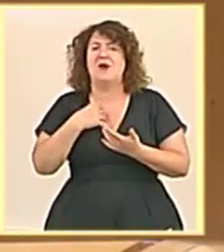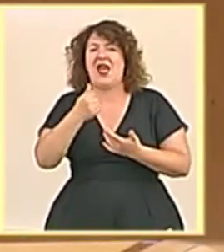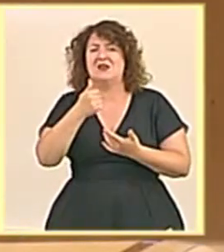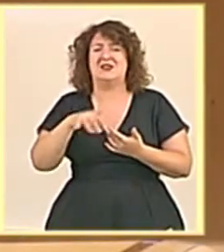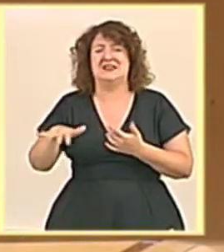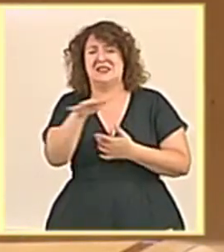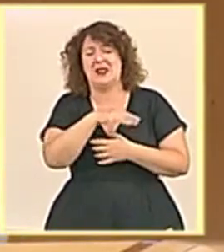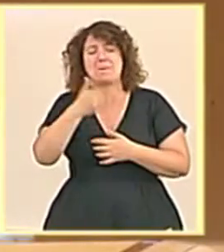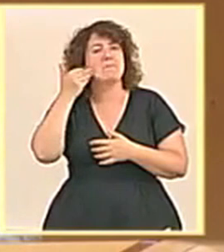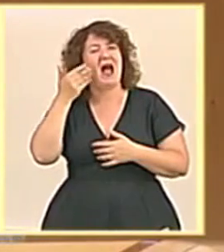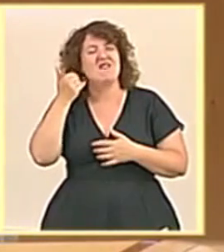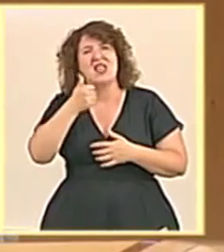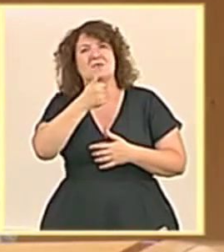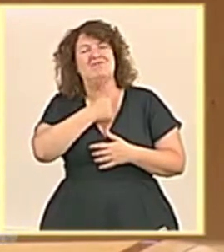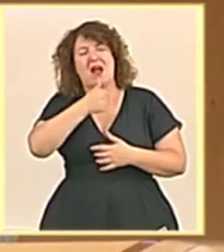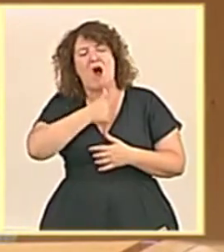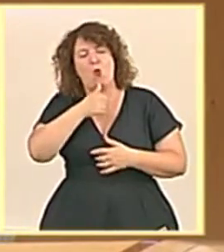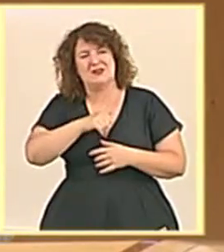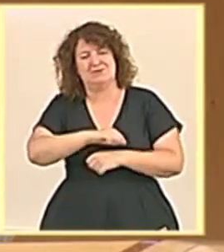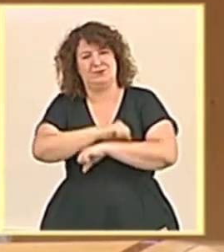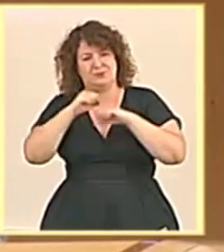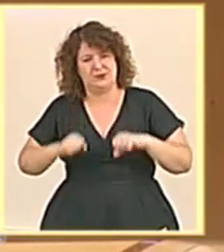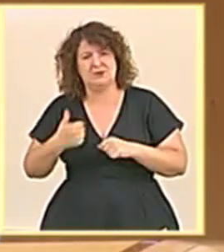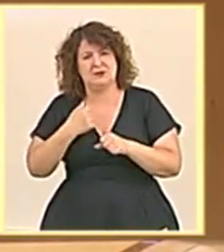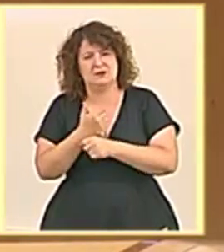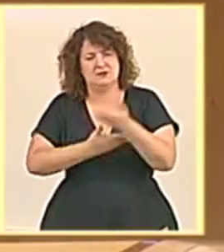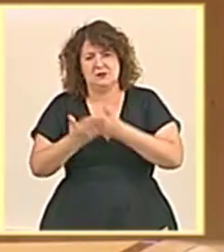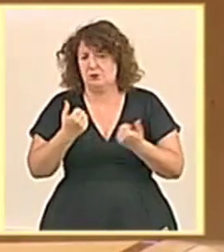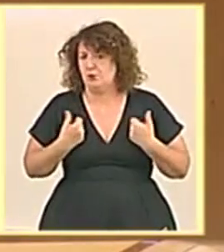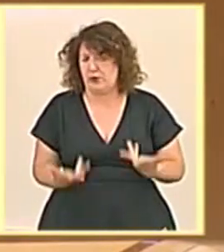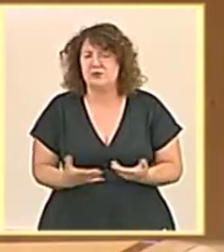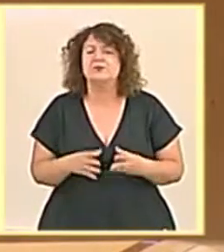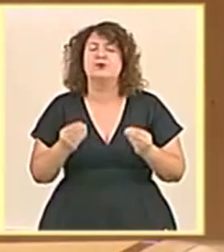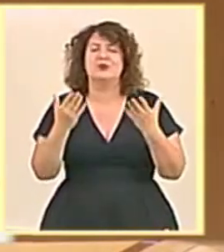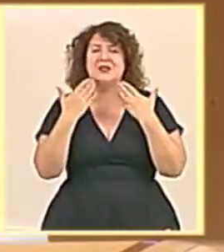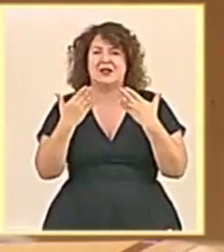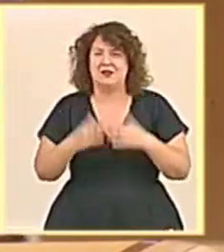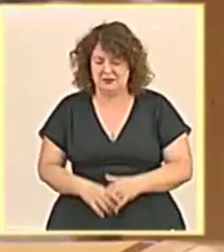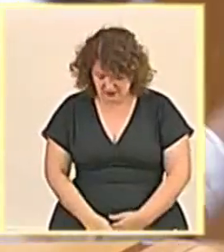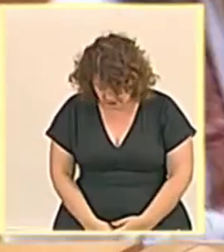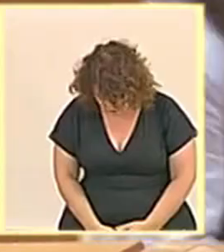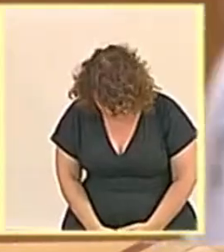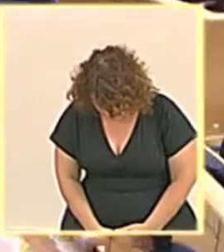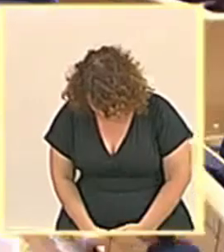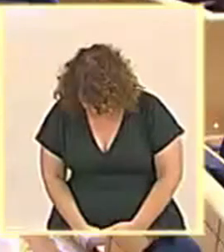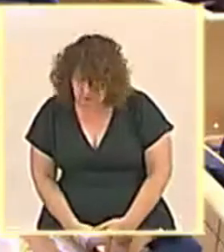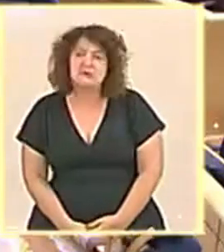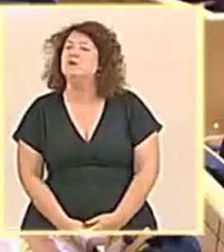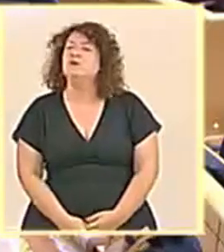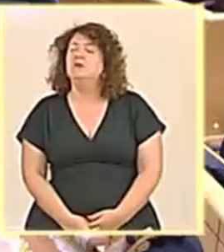la resiliencia del litoral de Marbella, nos pongamos manos a la obra cuanto antes. Muchas gracias. Muchas gracias,